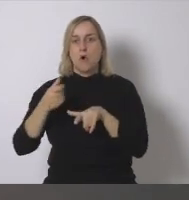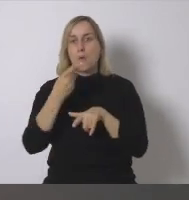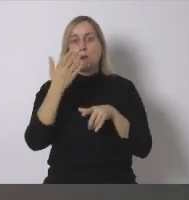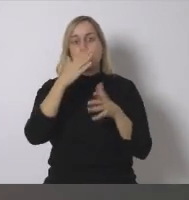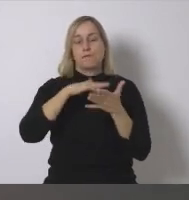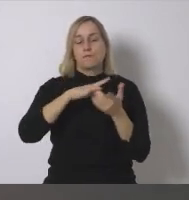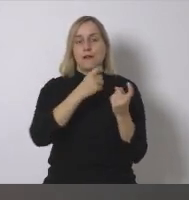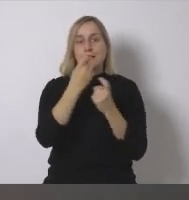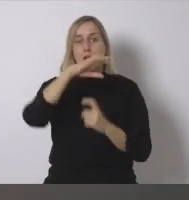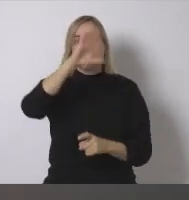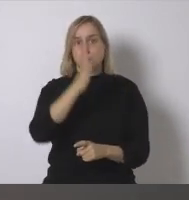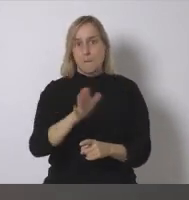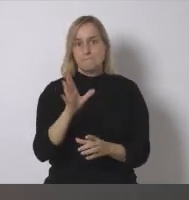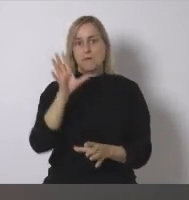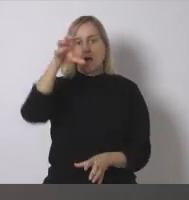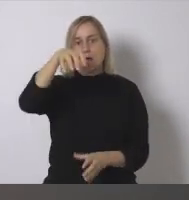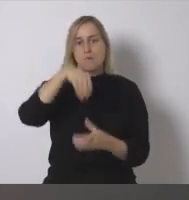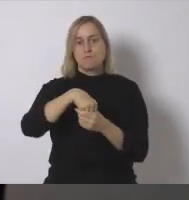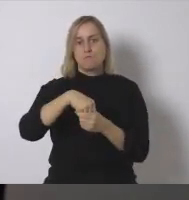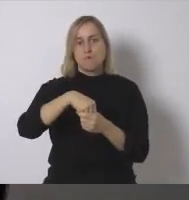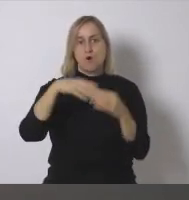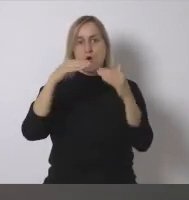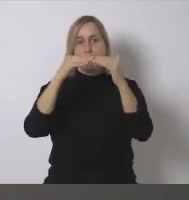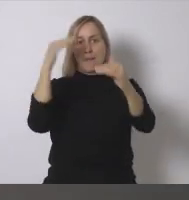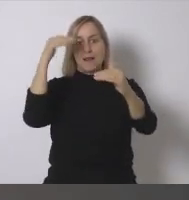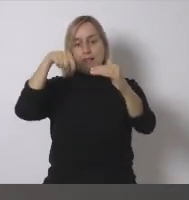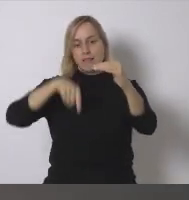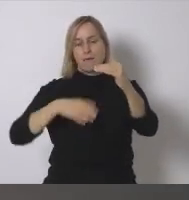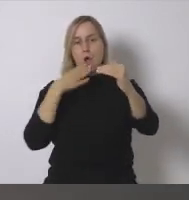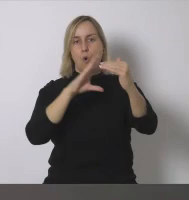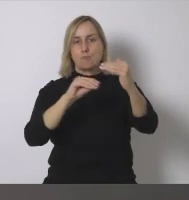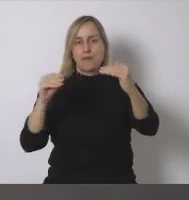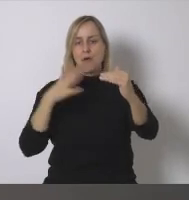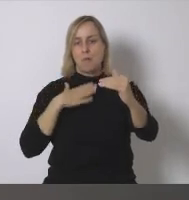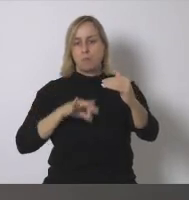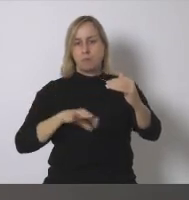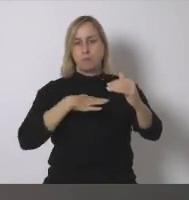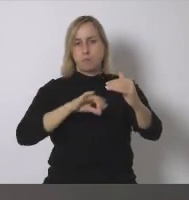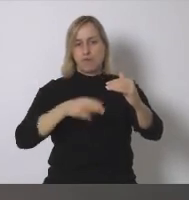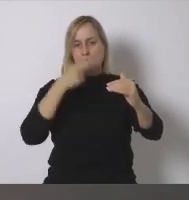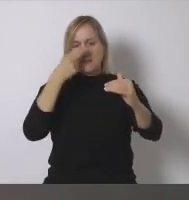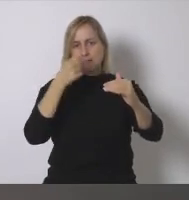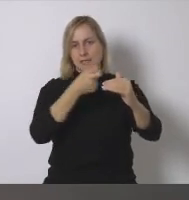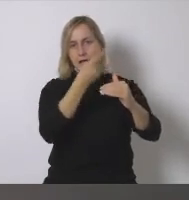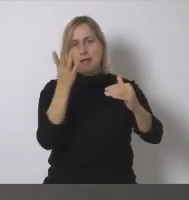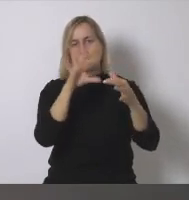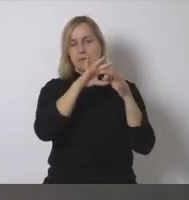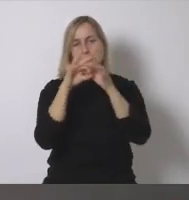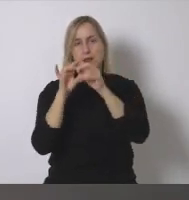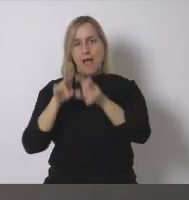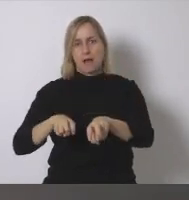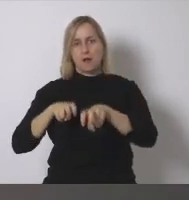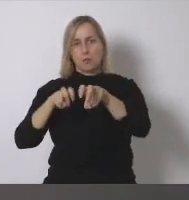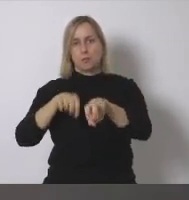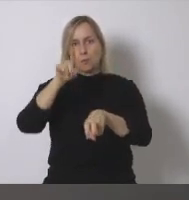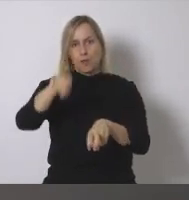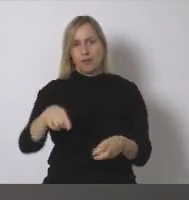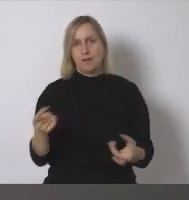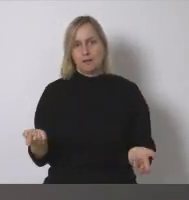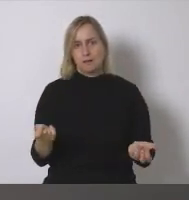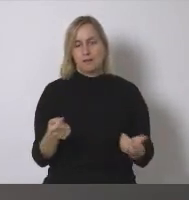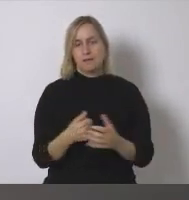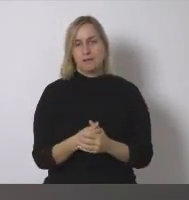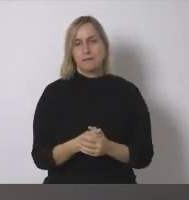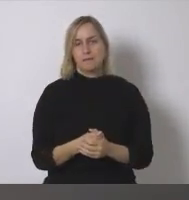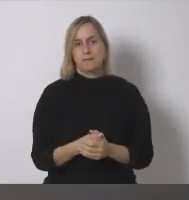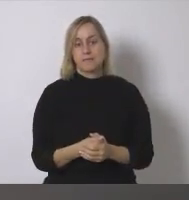es positivo porque en general hay una humedad debajo del panel y sí que puede ser interesante para algunas aplicaciones en concreto y es